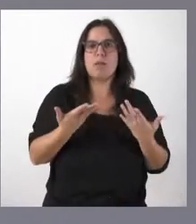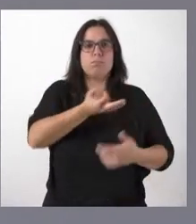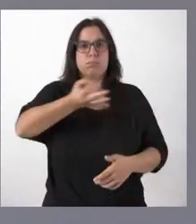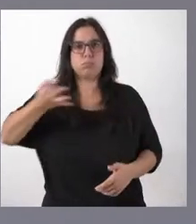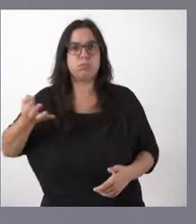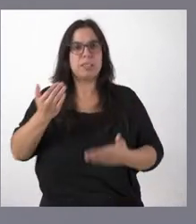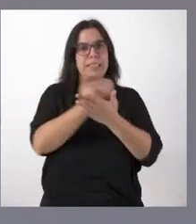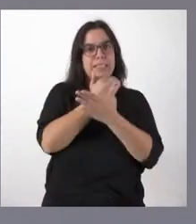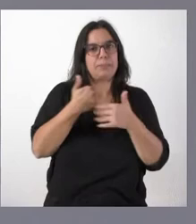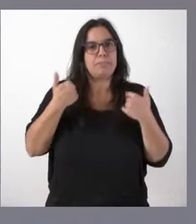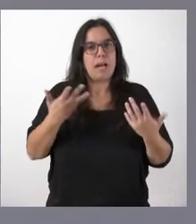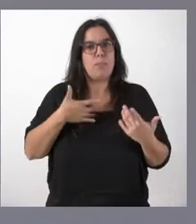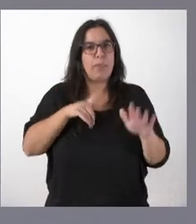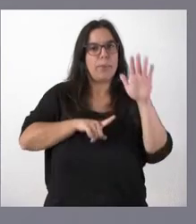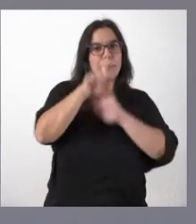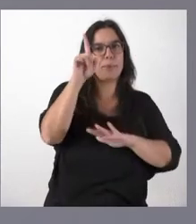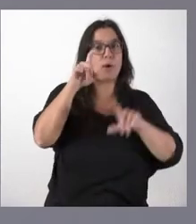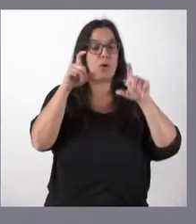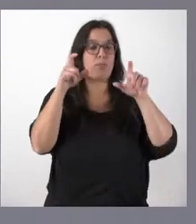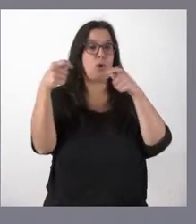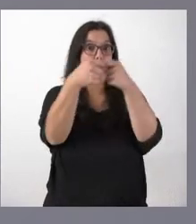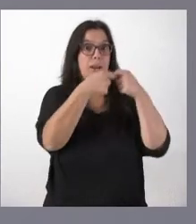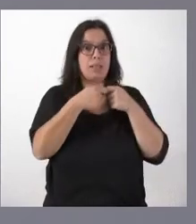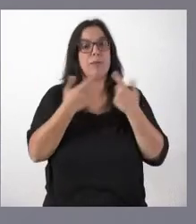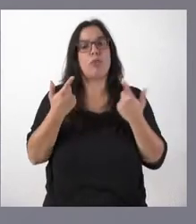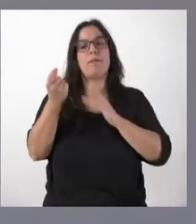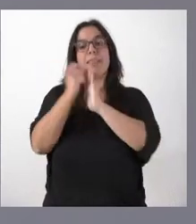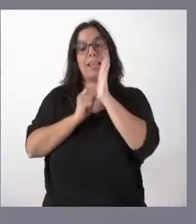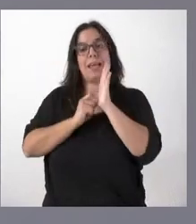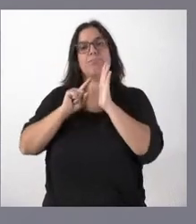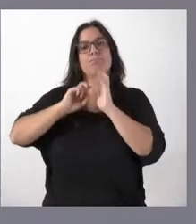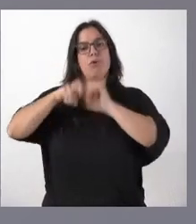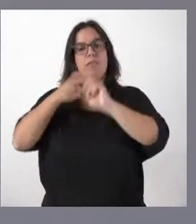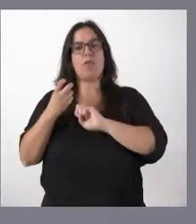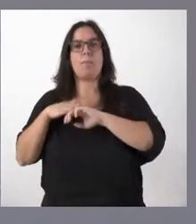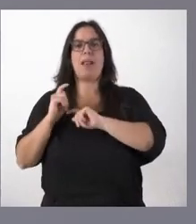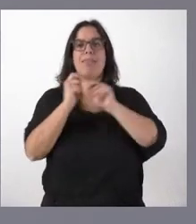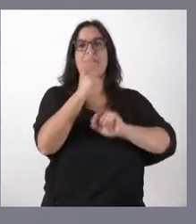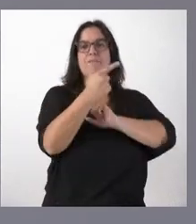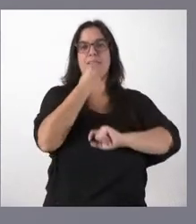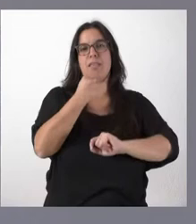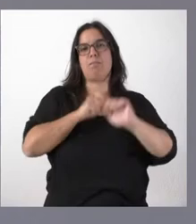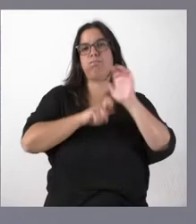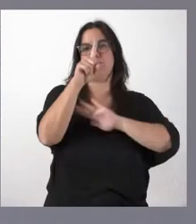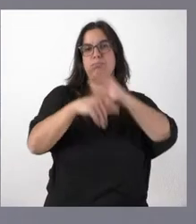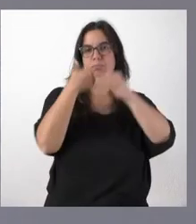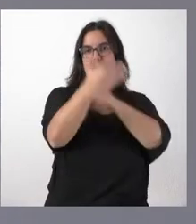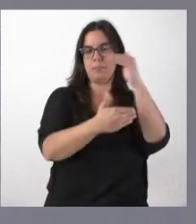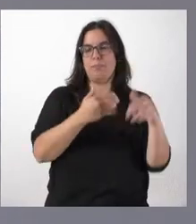puedan crecer y establecemos algunas modificaciones para que puedan avanzar en esa dirección. En particular,